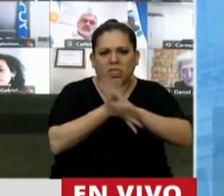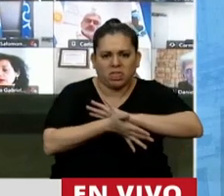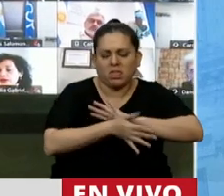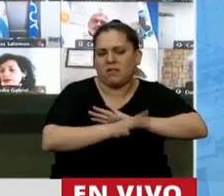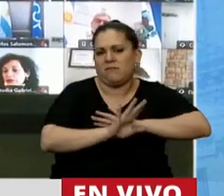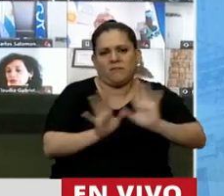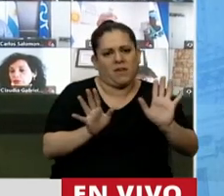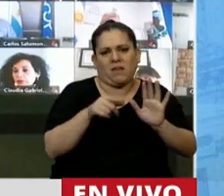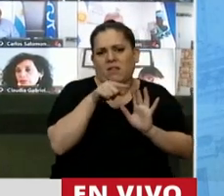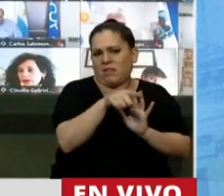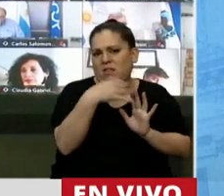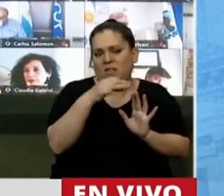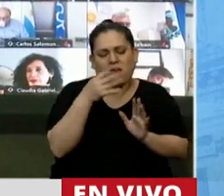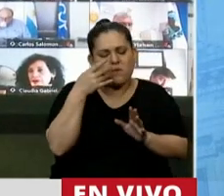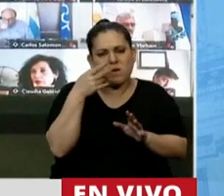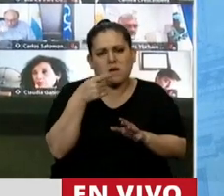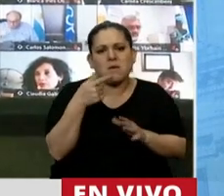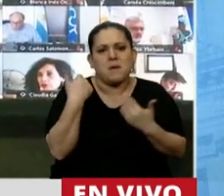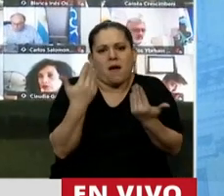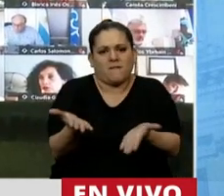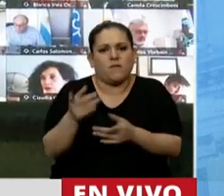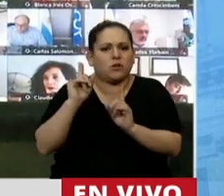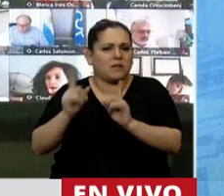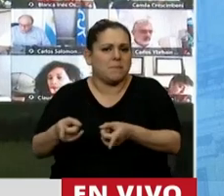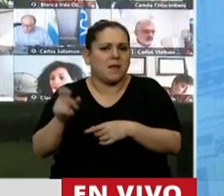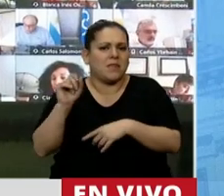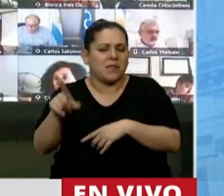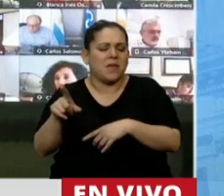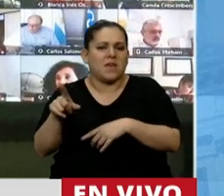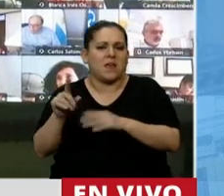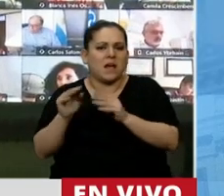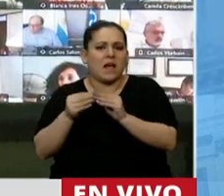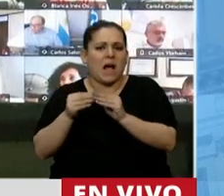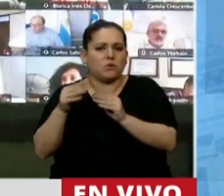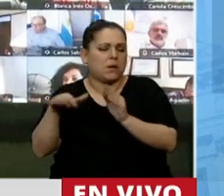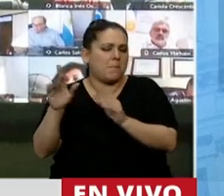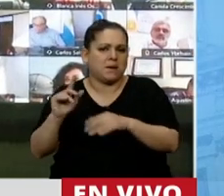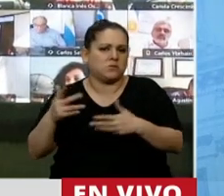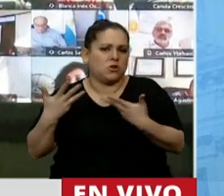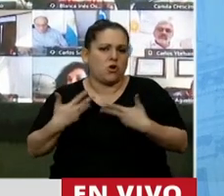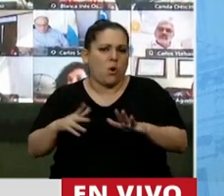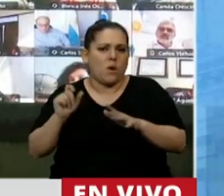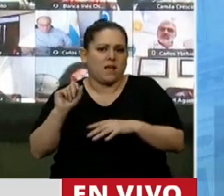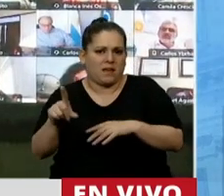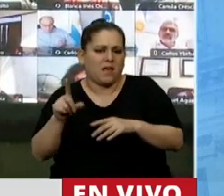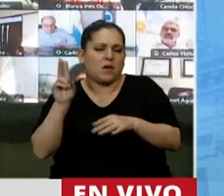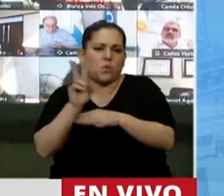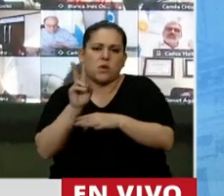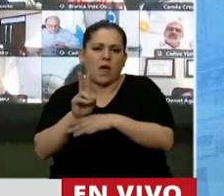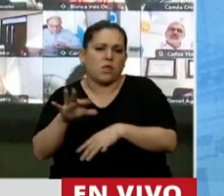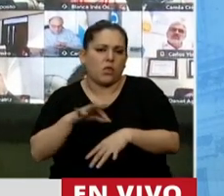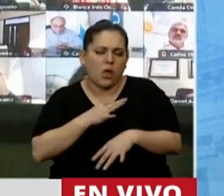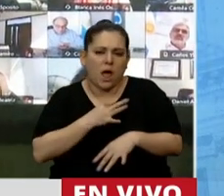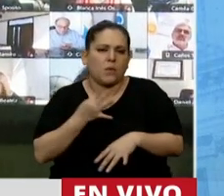y sobre todo a favor, a favor de la causa más noble, que es el cuidado de la vida,